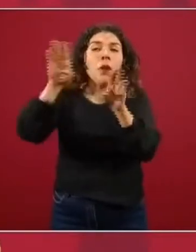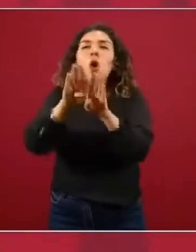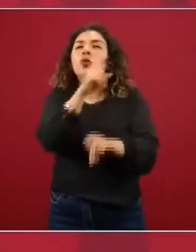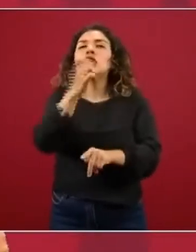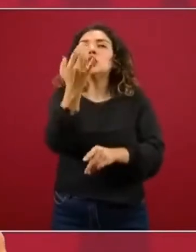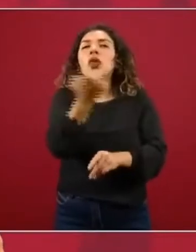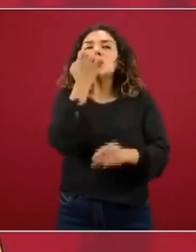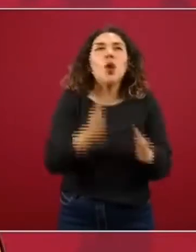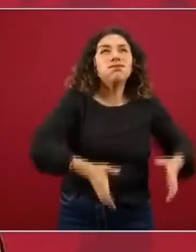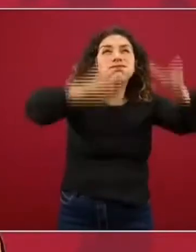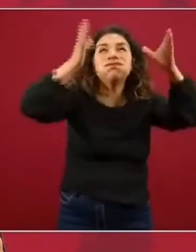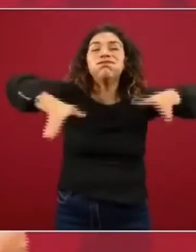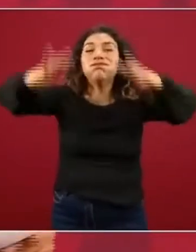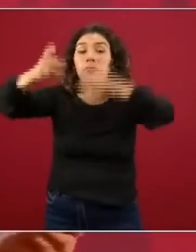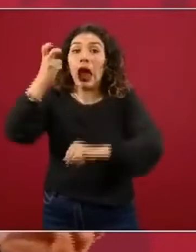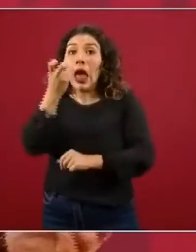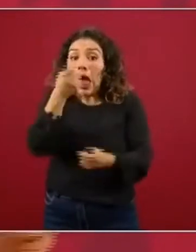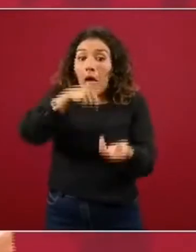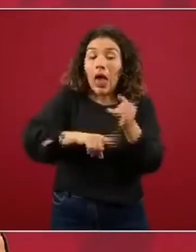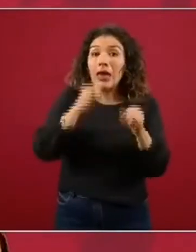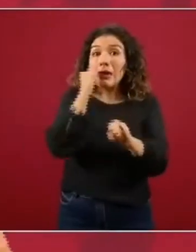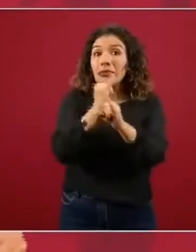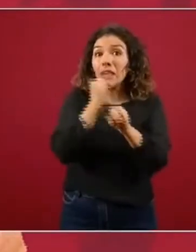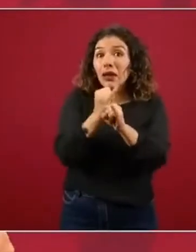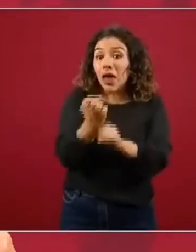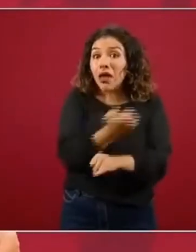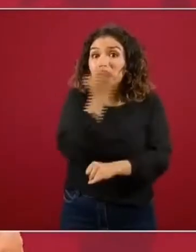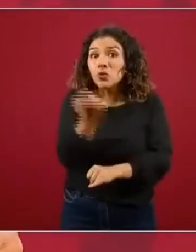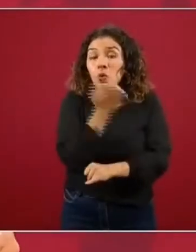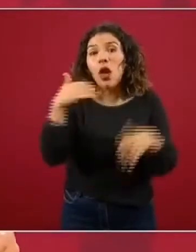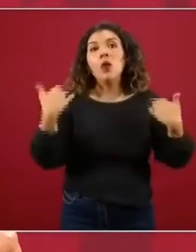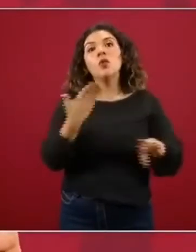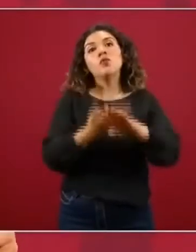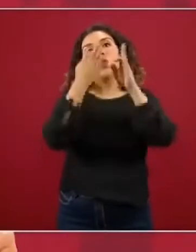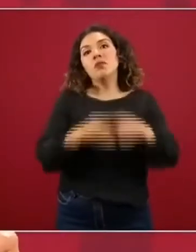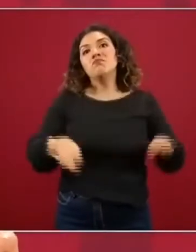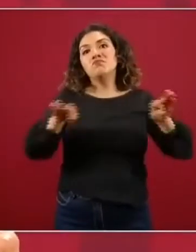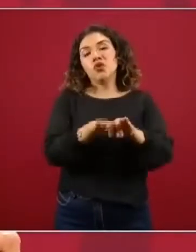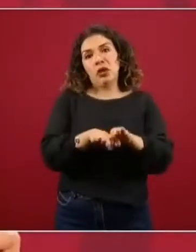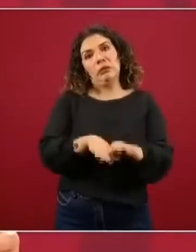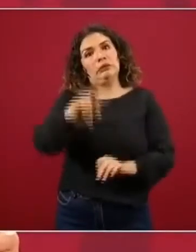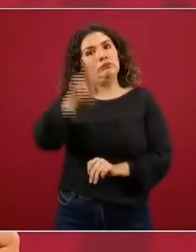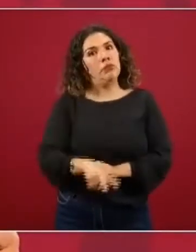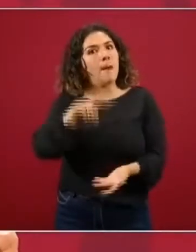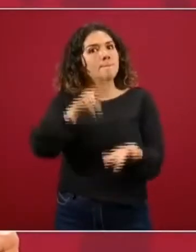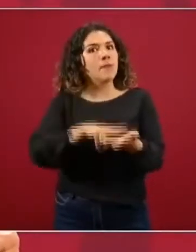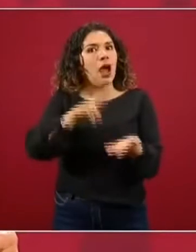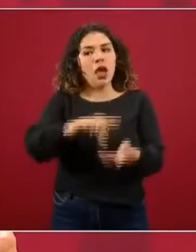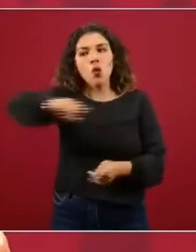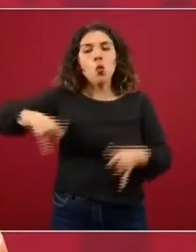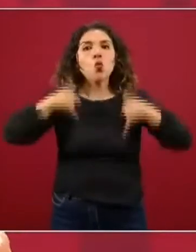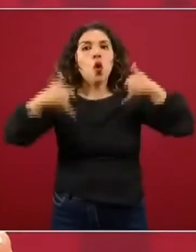un sistema muy importante, muy apreciado por los jóvenes.